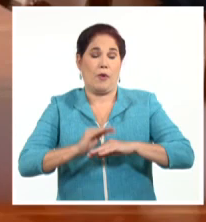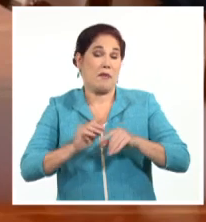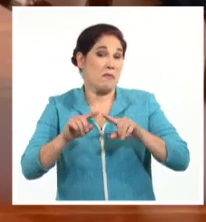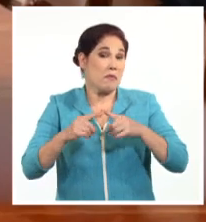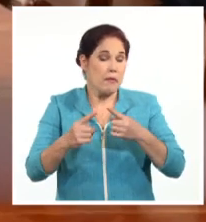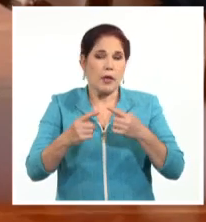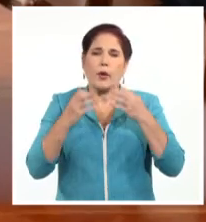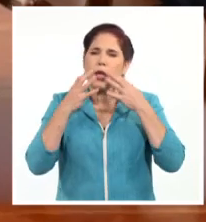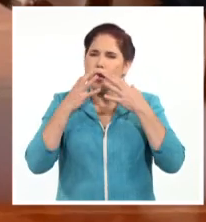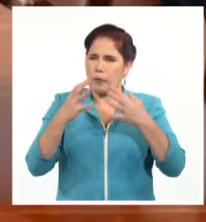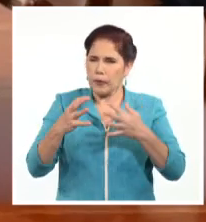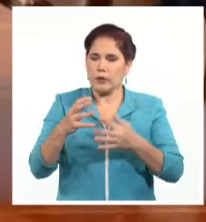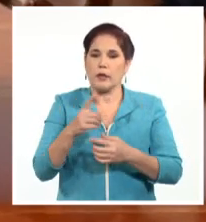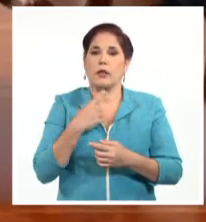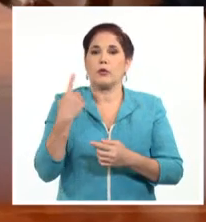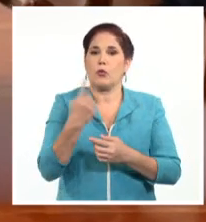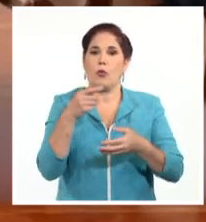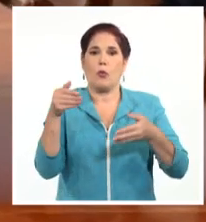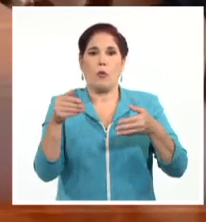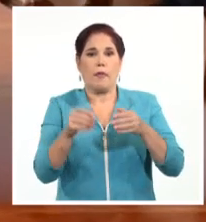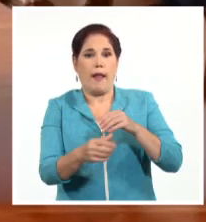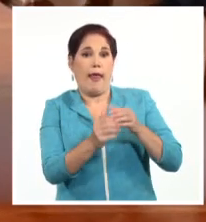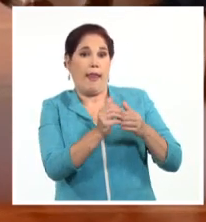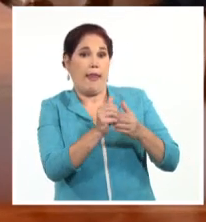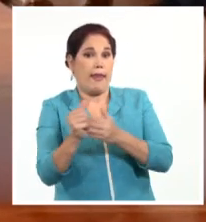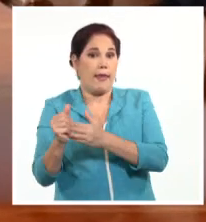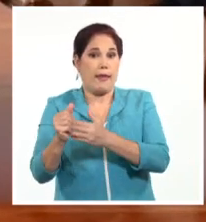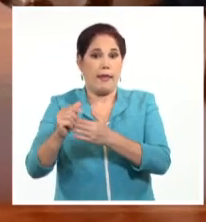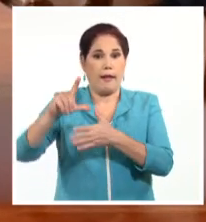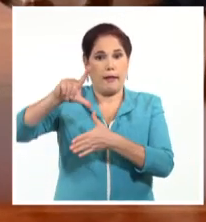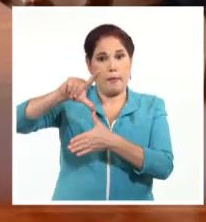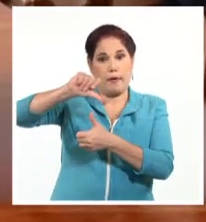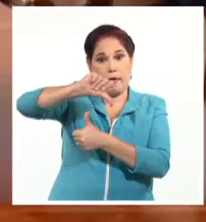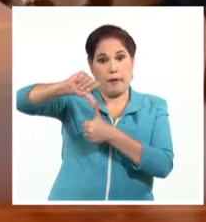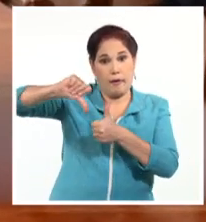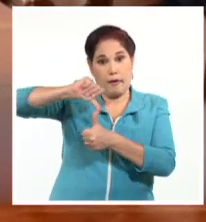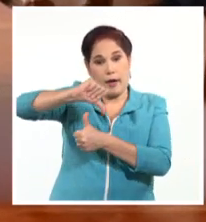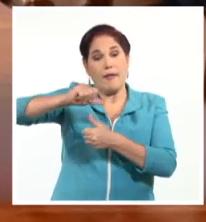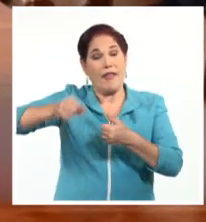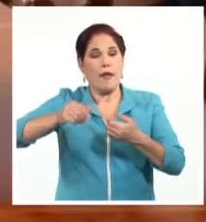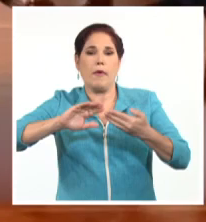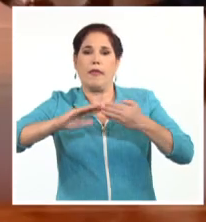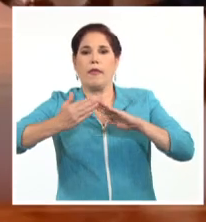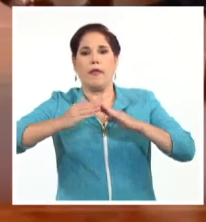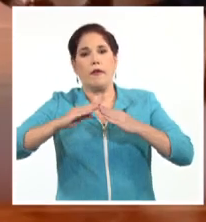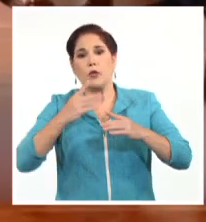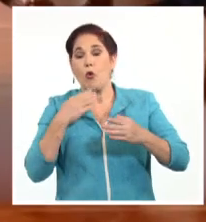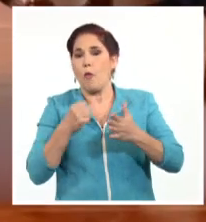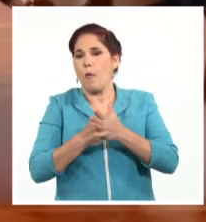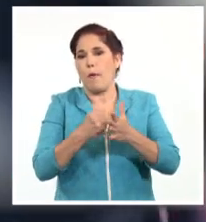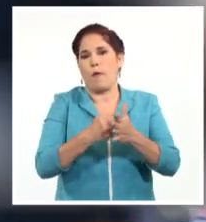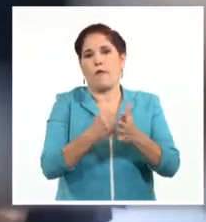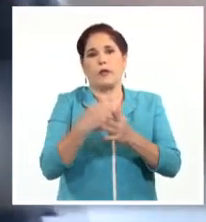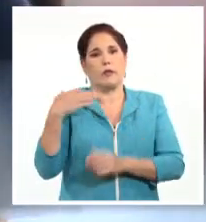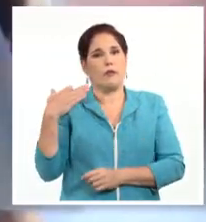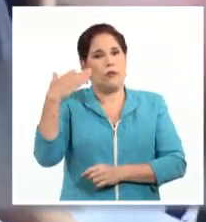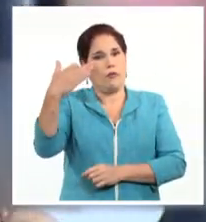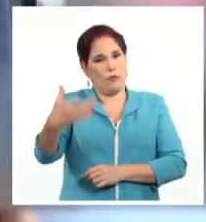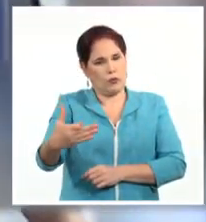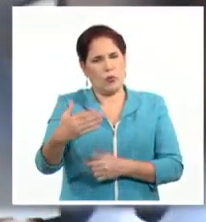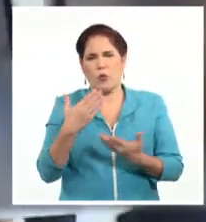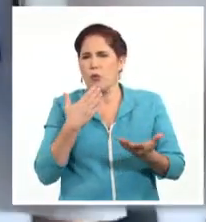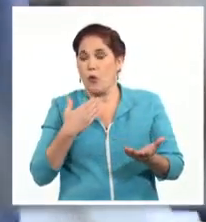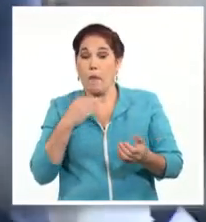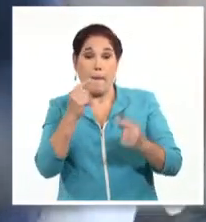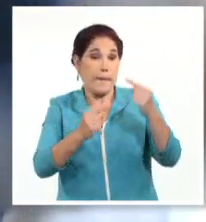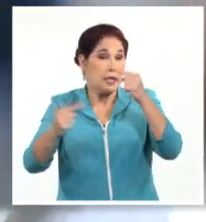sirve para que nos encontremos los líderes de la región y podamos debatir a ver cómo enfrentamos el futuro. Como